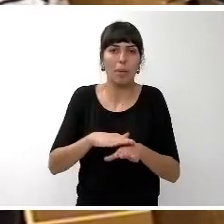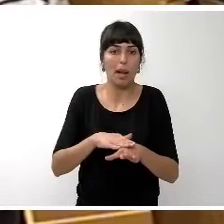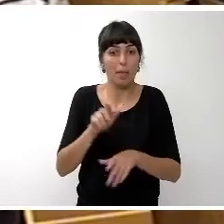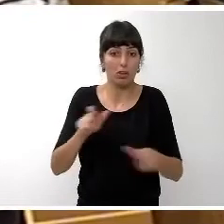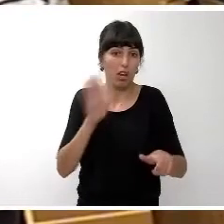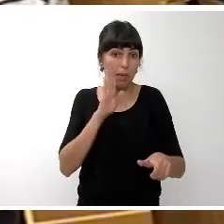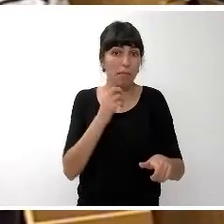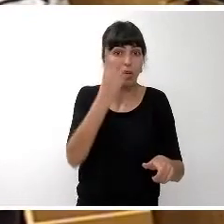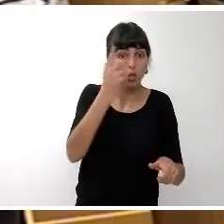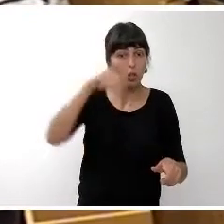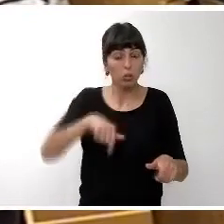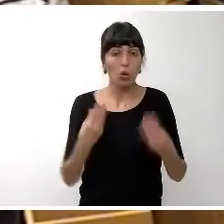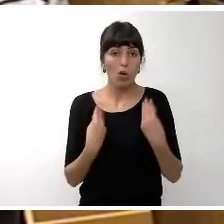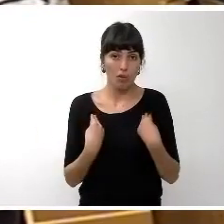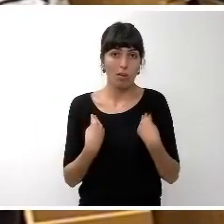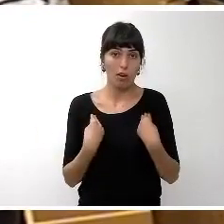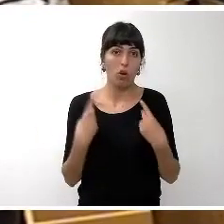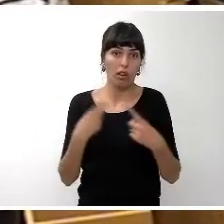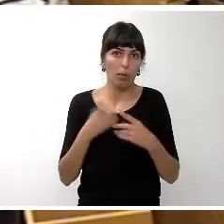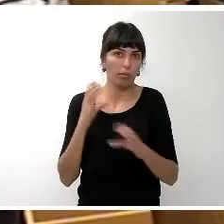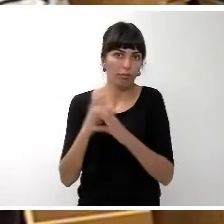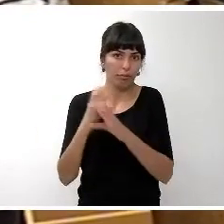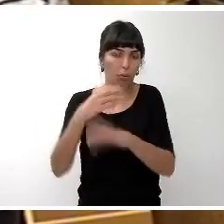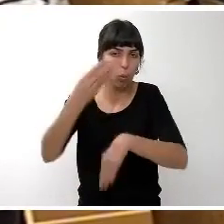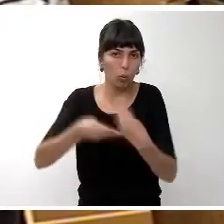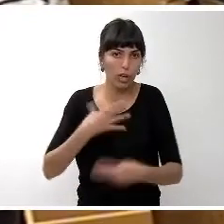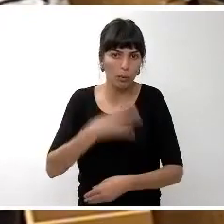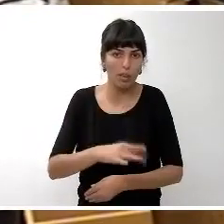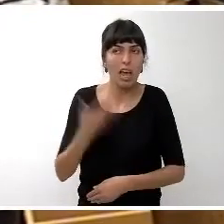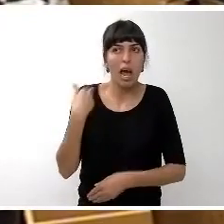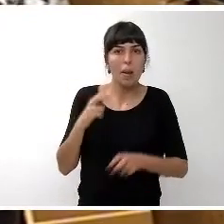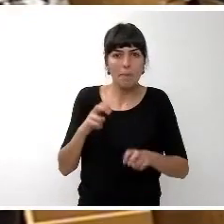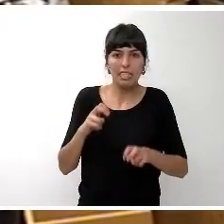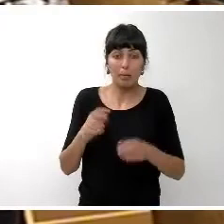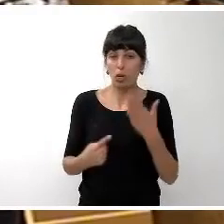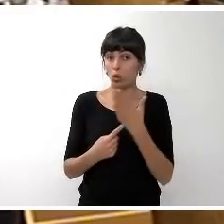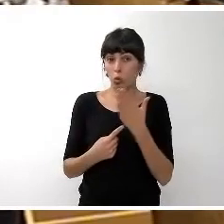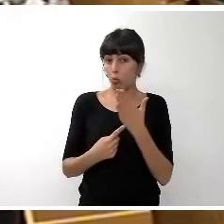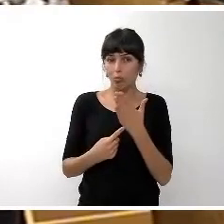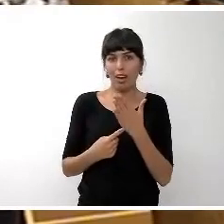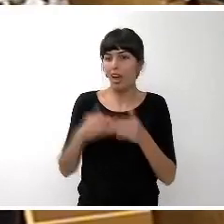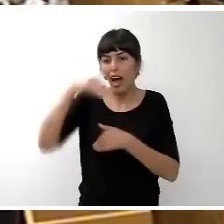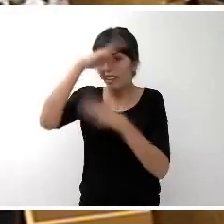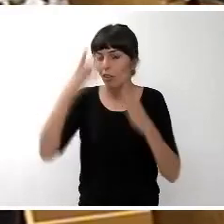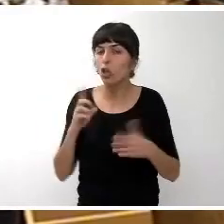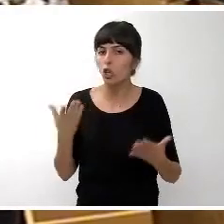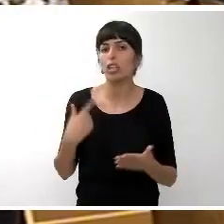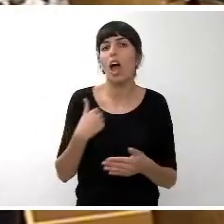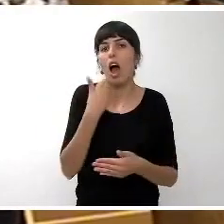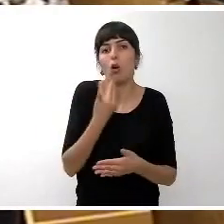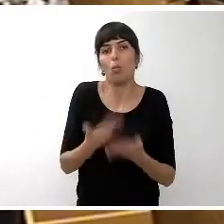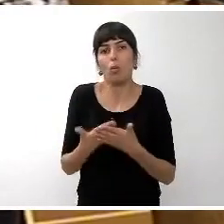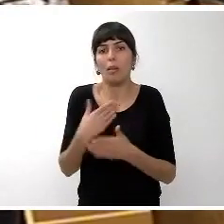de la otra parte de la isla a los cuales no se había atendido en un primer momento que son los del sur en materia de carretera que es donde